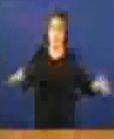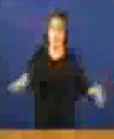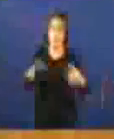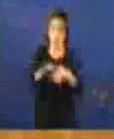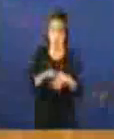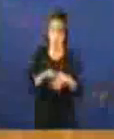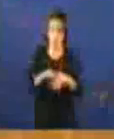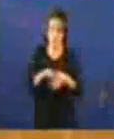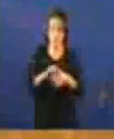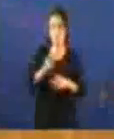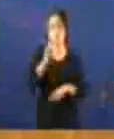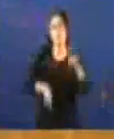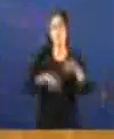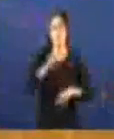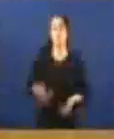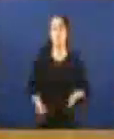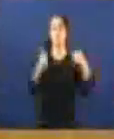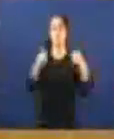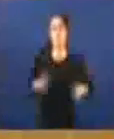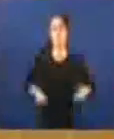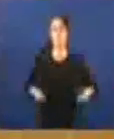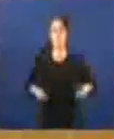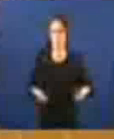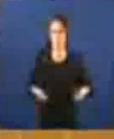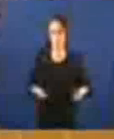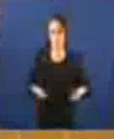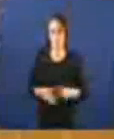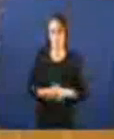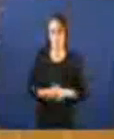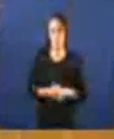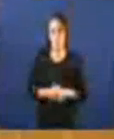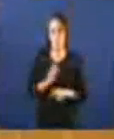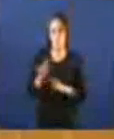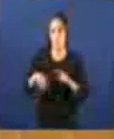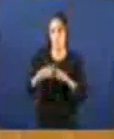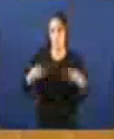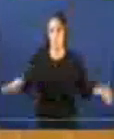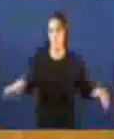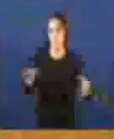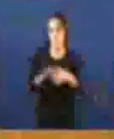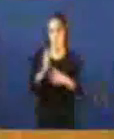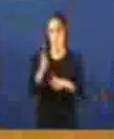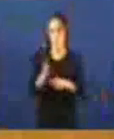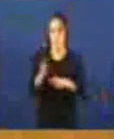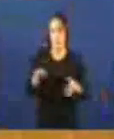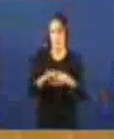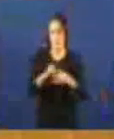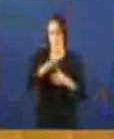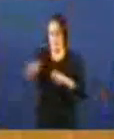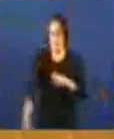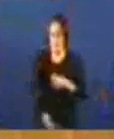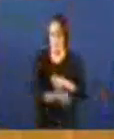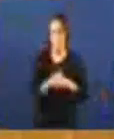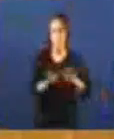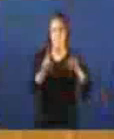coa carga de gasto e non solamente as correlacións habitualmente establecidas etc etc como non teño